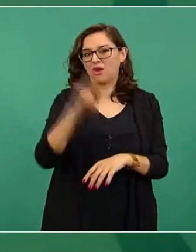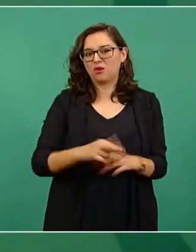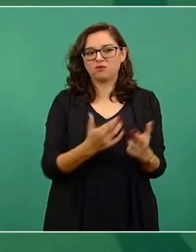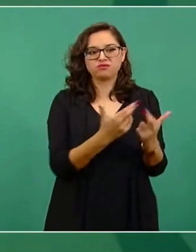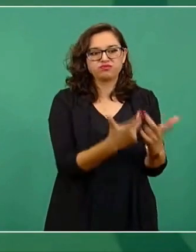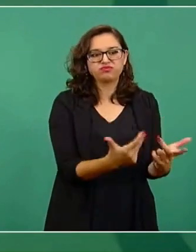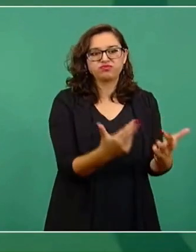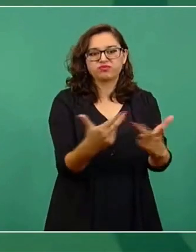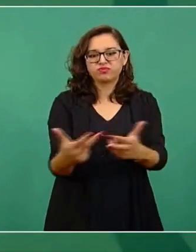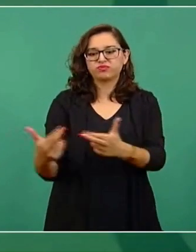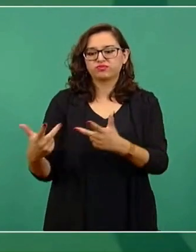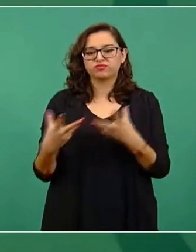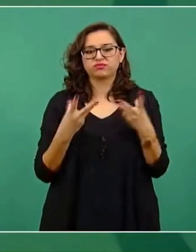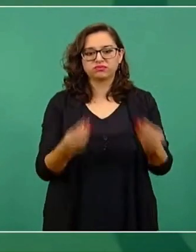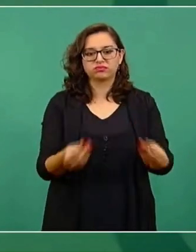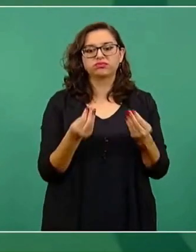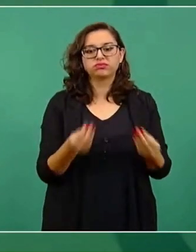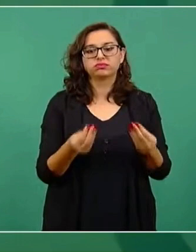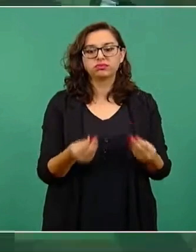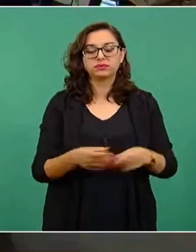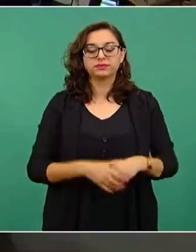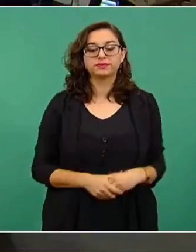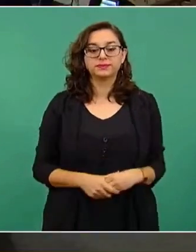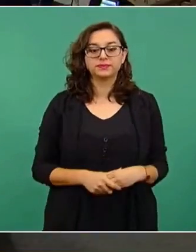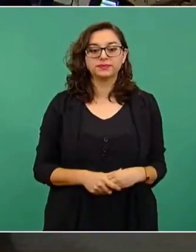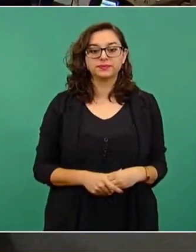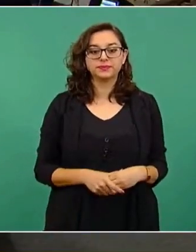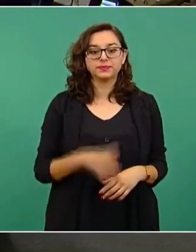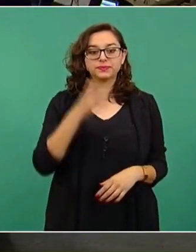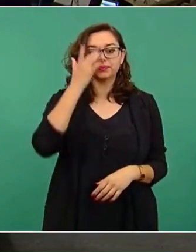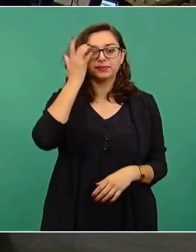¿Sí, lo tienen? A ver.